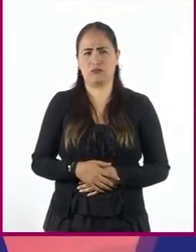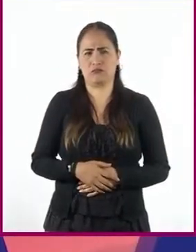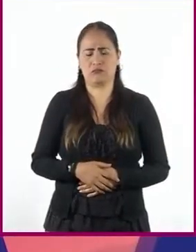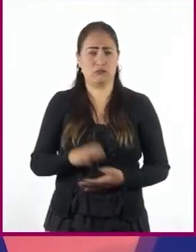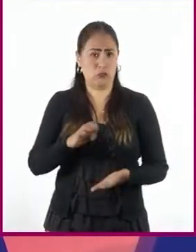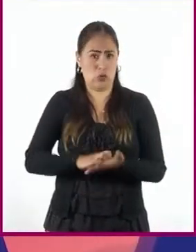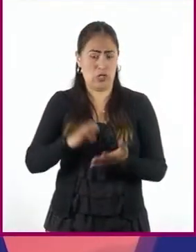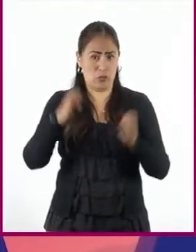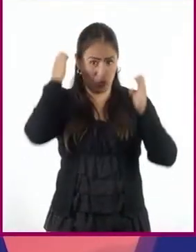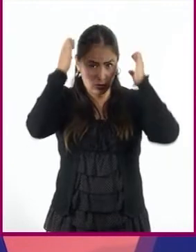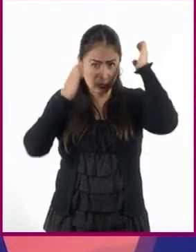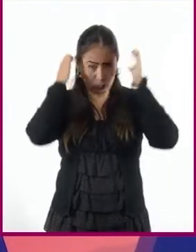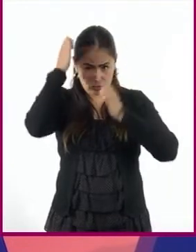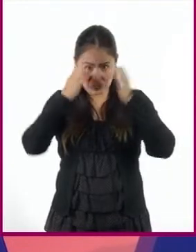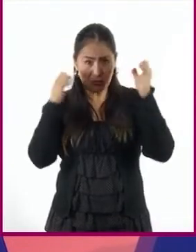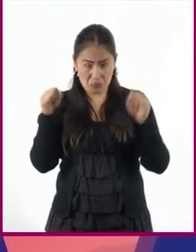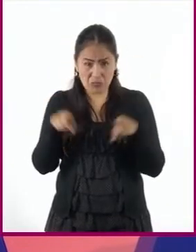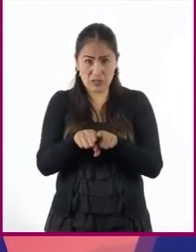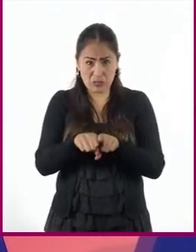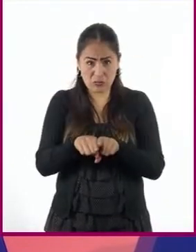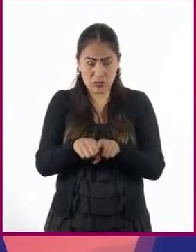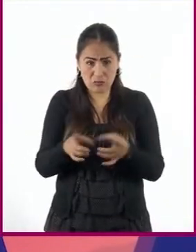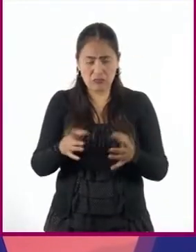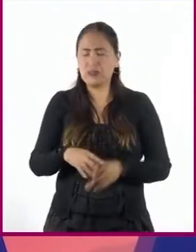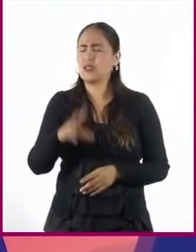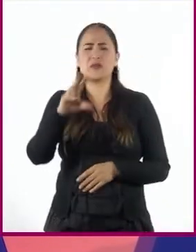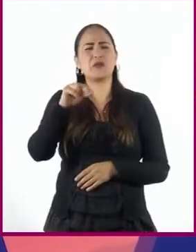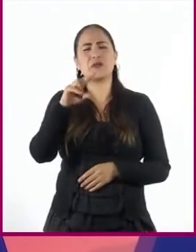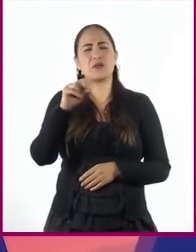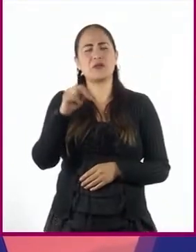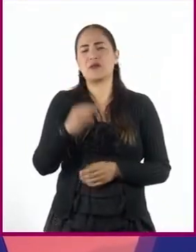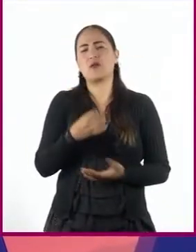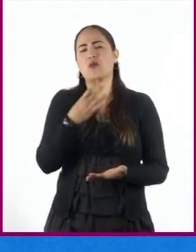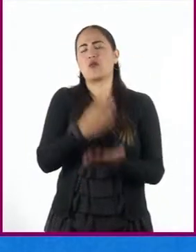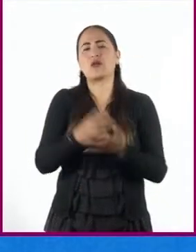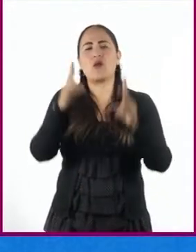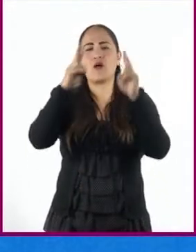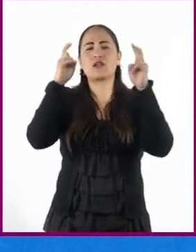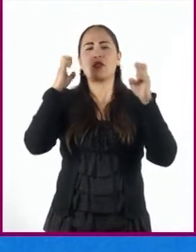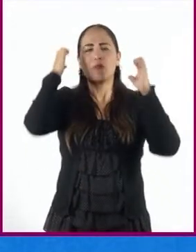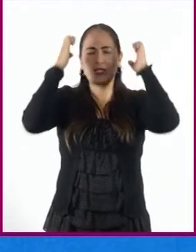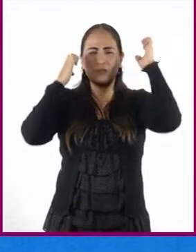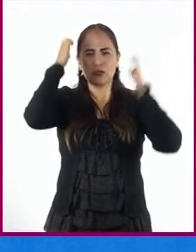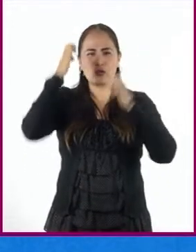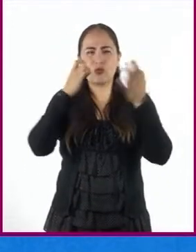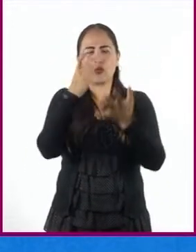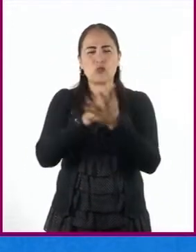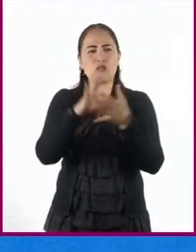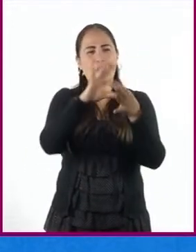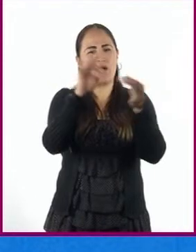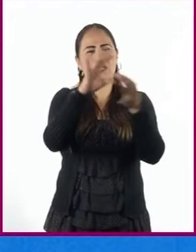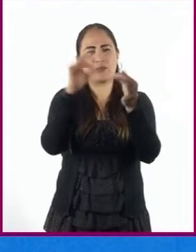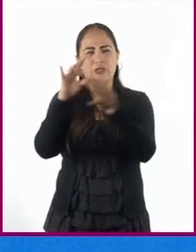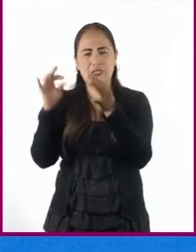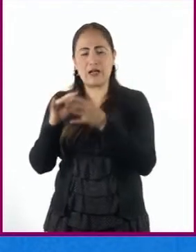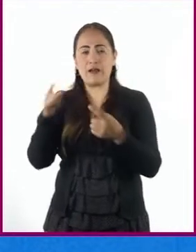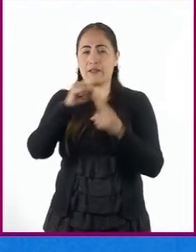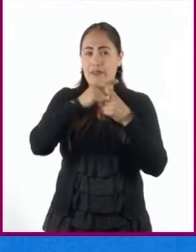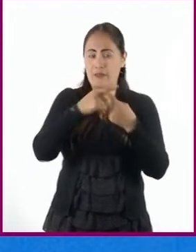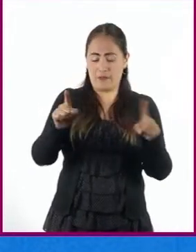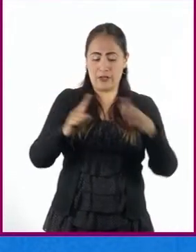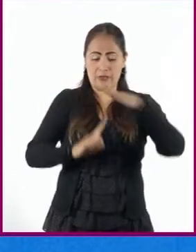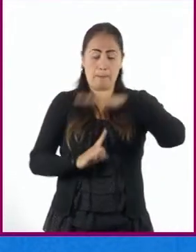exactamente. En las exposiciones simplemente se ofrece información sobre un tema, mientras que en la mesa redonda se abordan